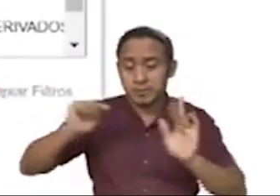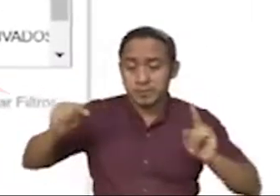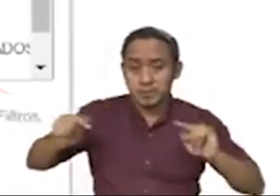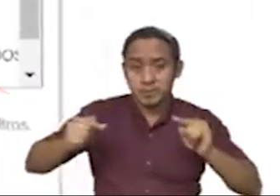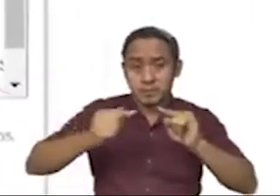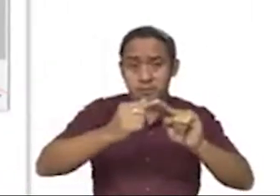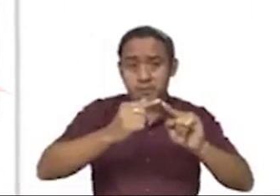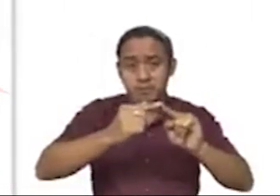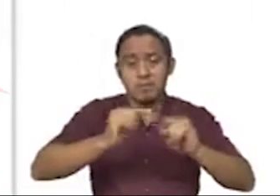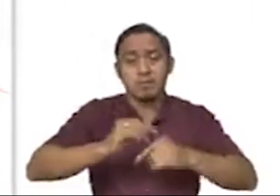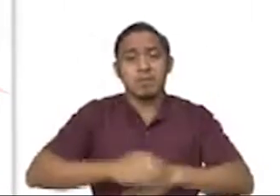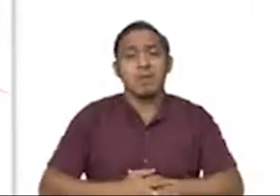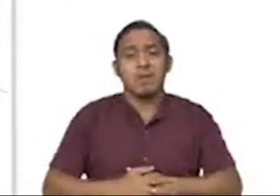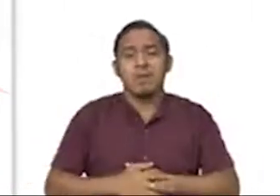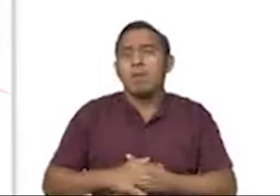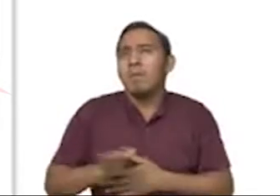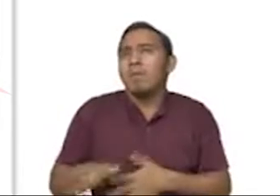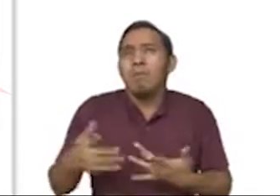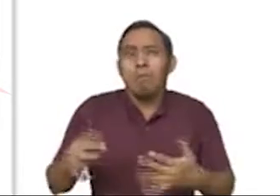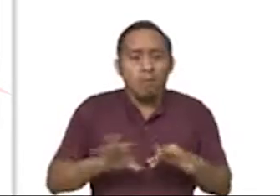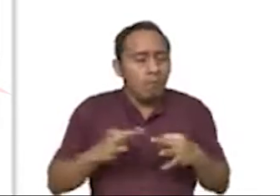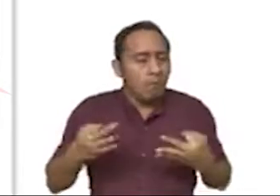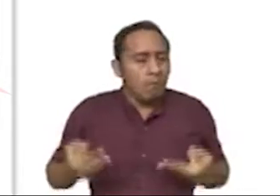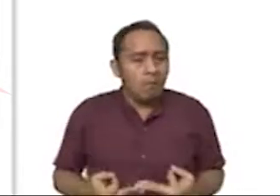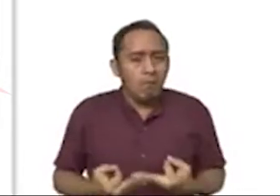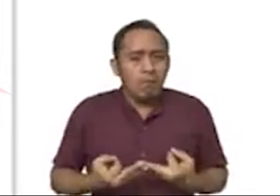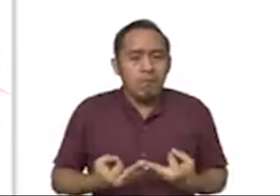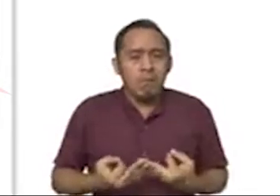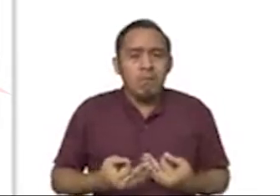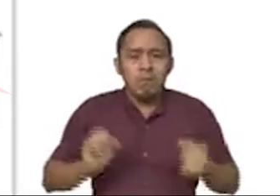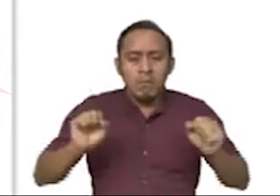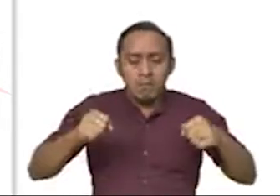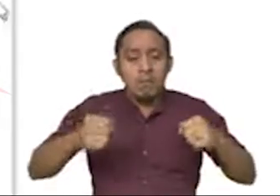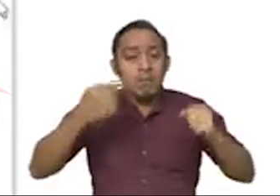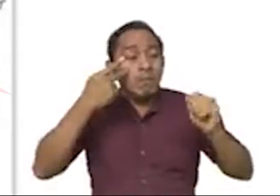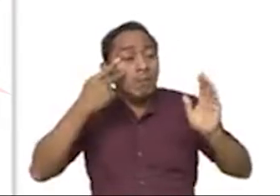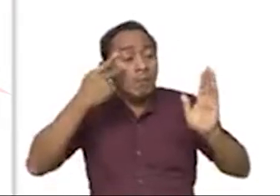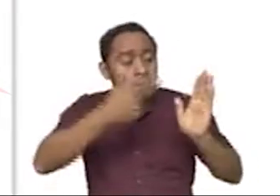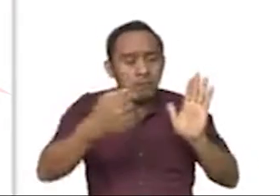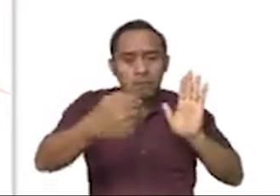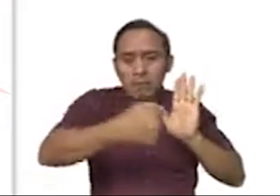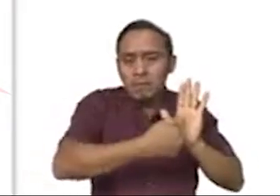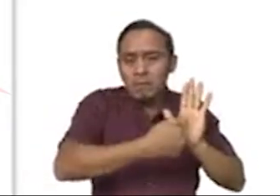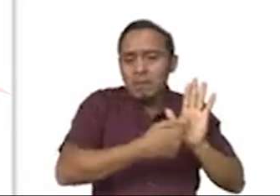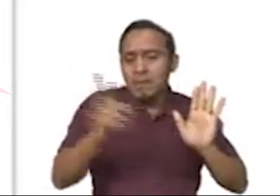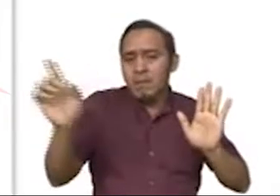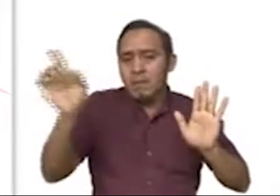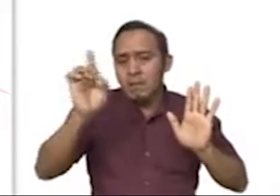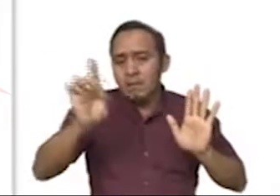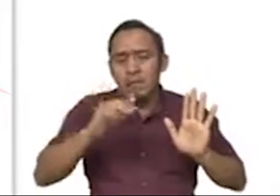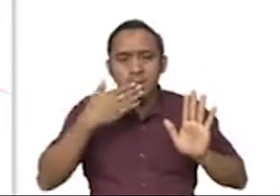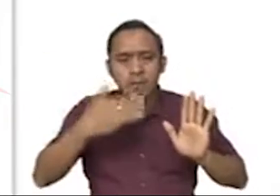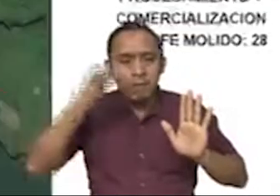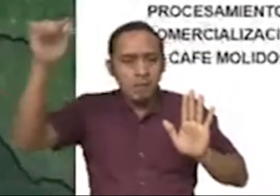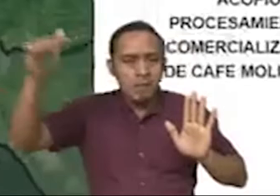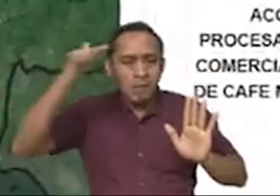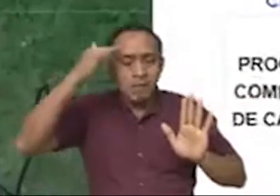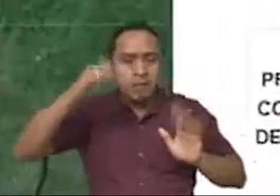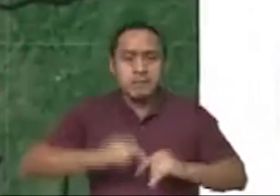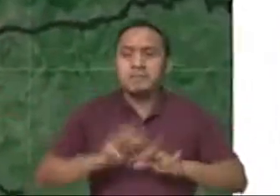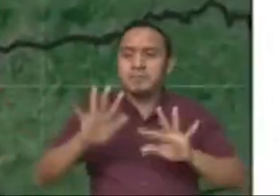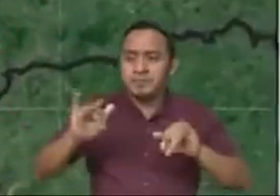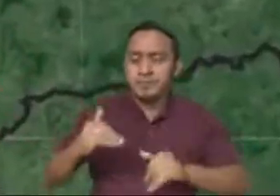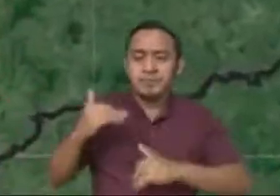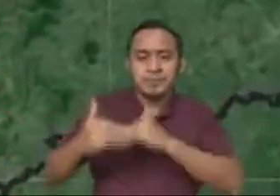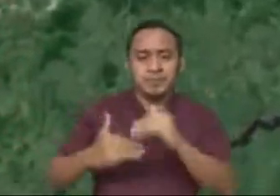La titular del MEFCA explicó que hasta la fecha hay 225 mil productores de la economía aglutinados en agricultura